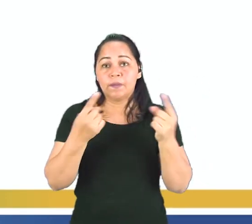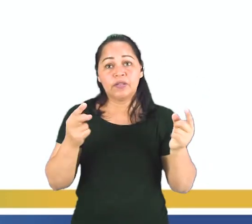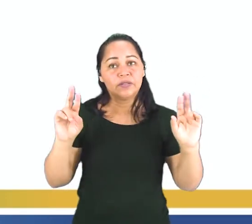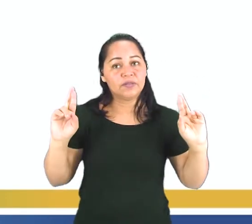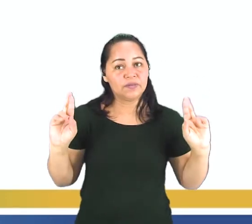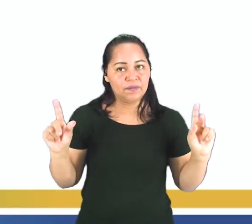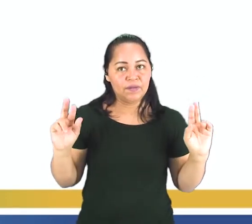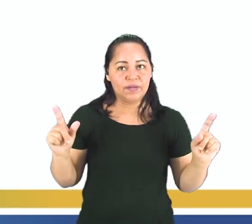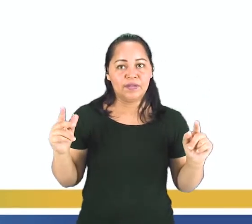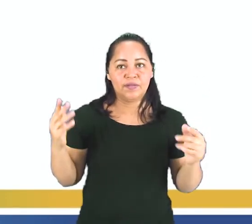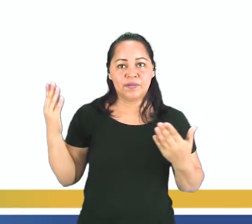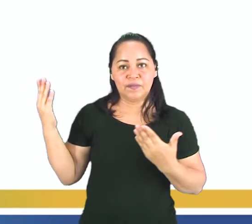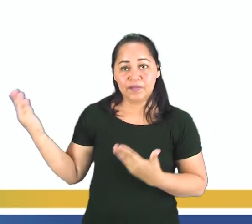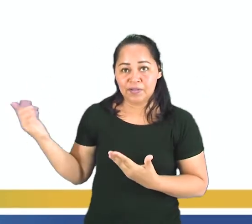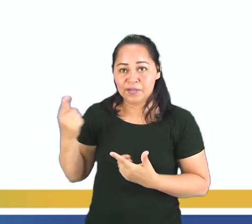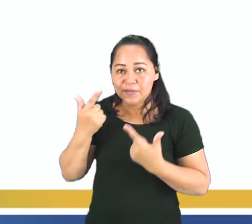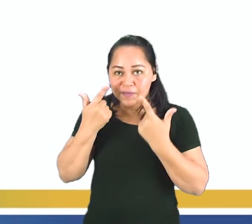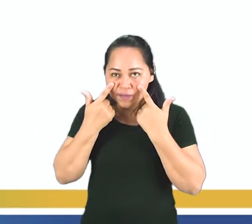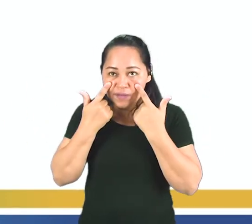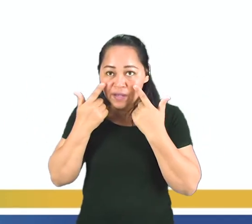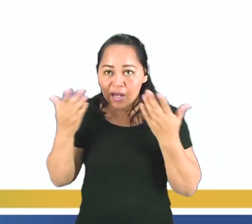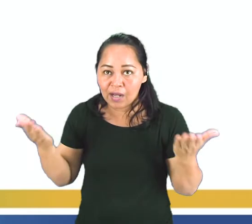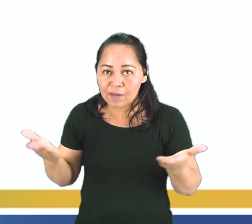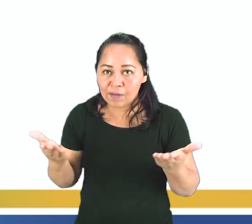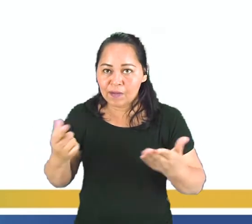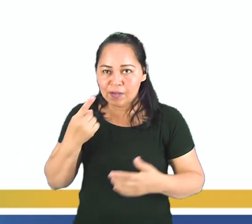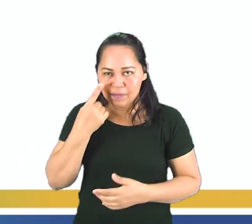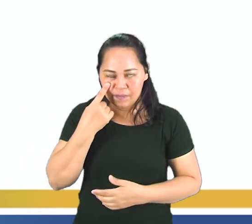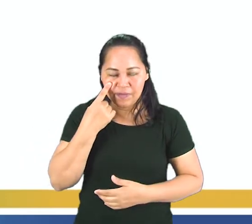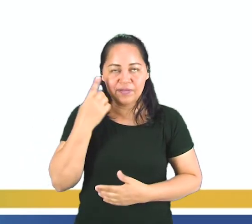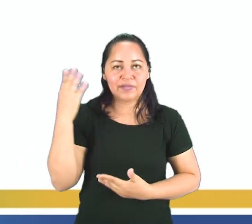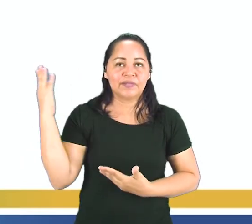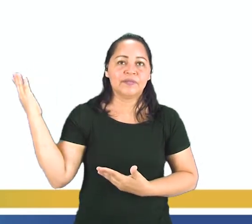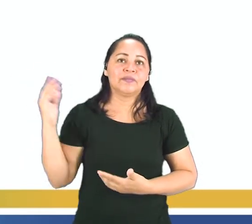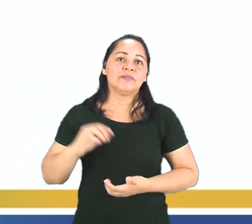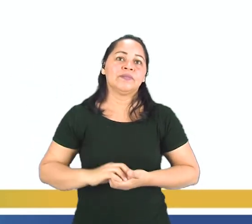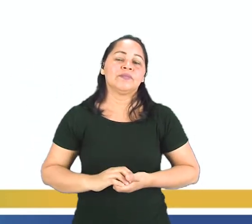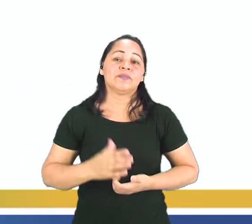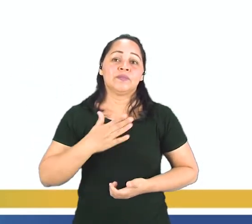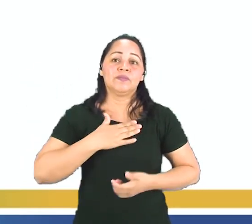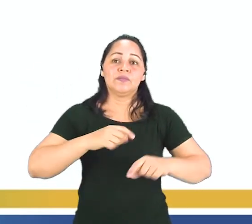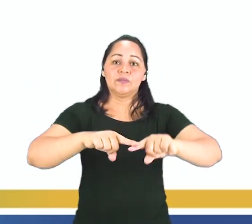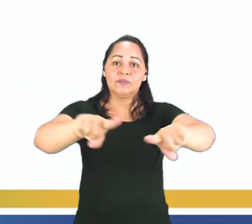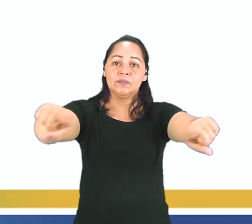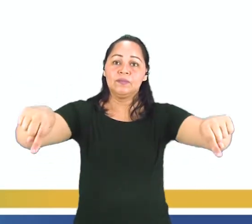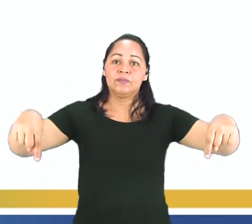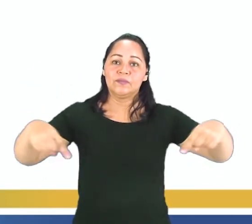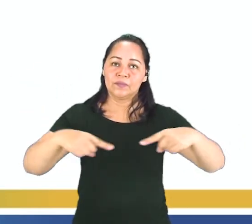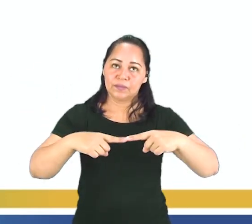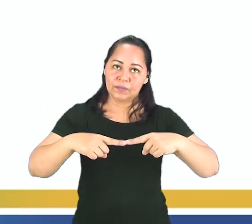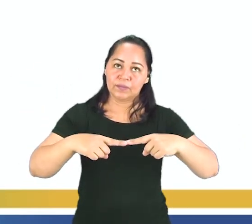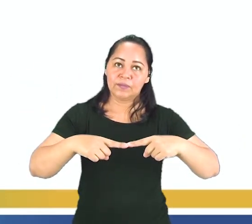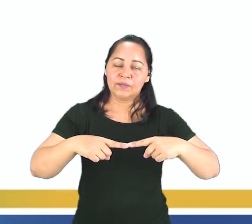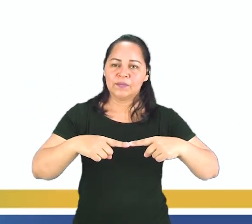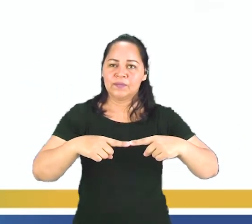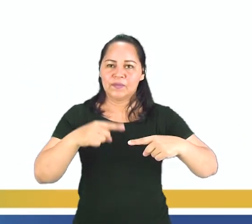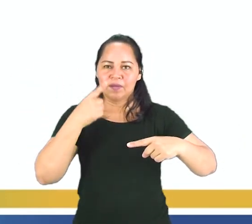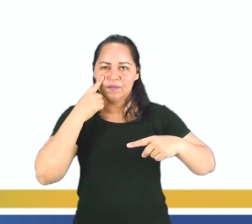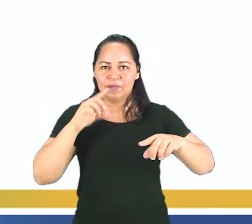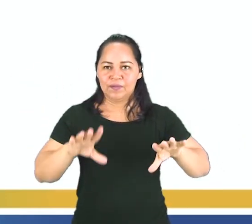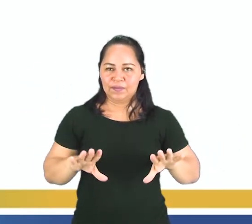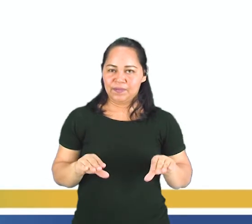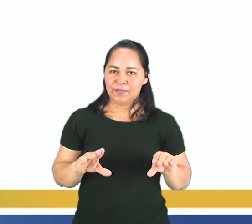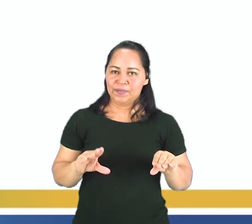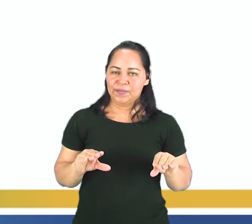diferentes como ustedes pueden ver ahí. Mira, en el salón hay un sillón que no se parece nada con una